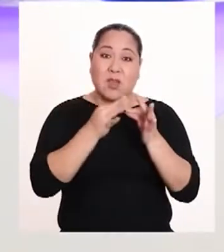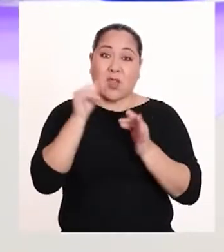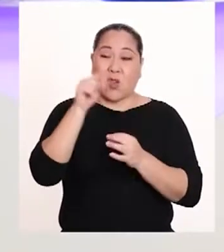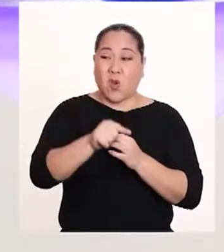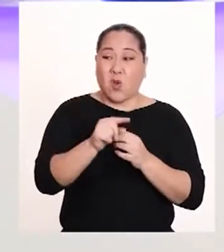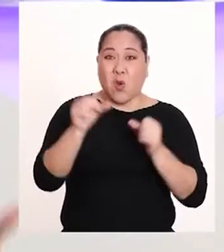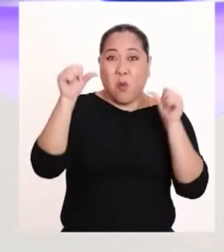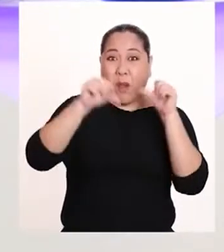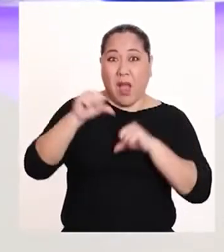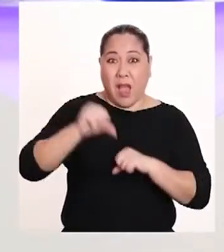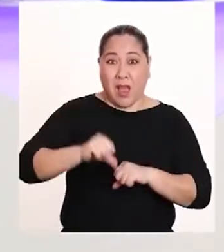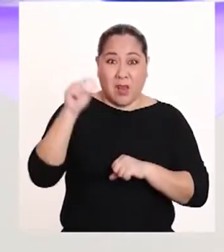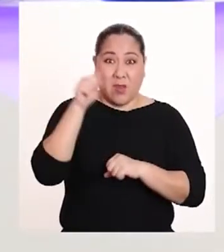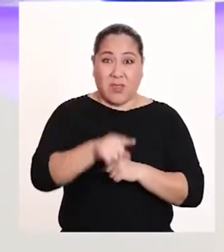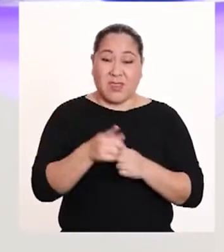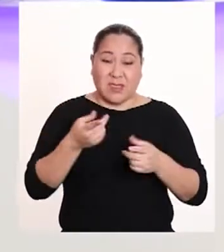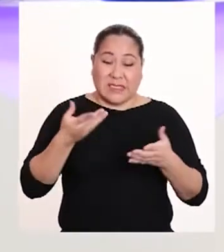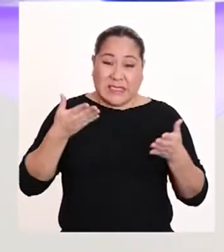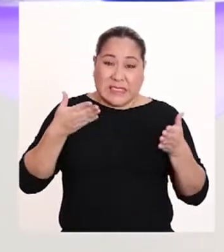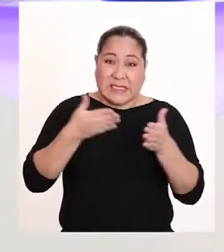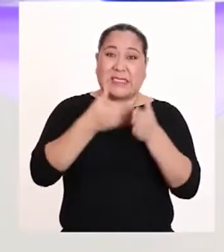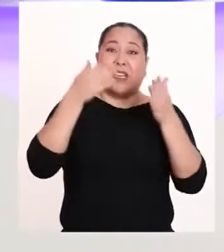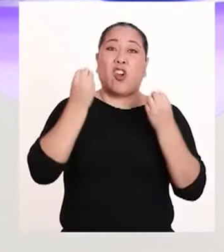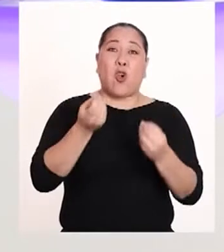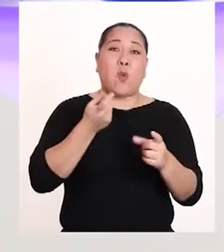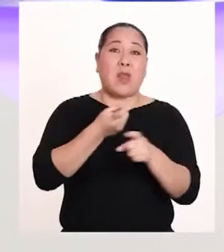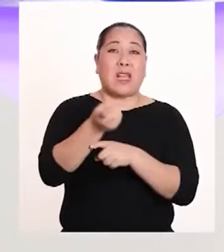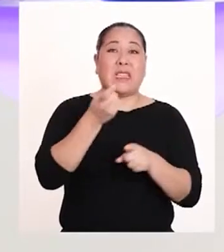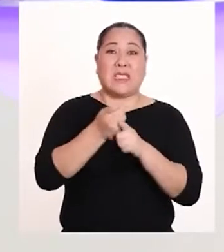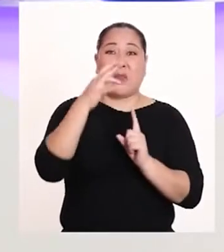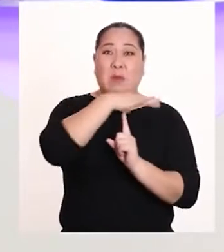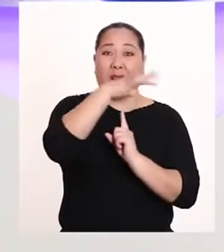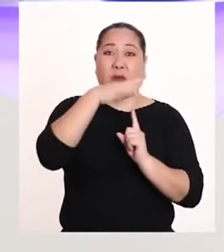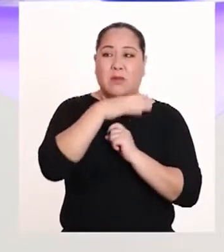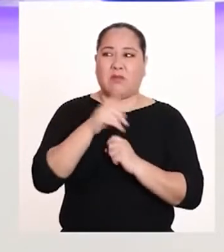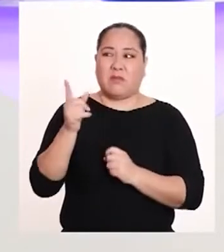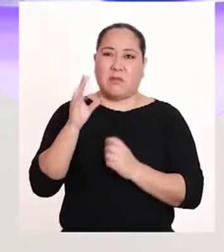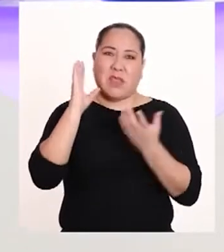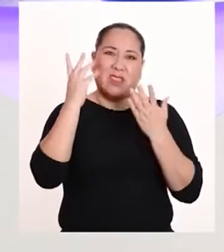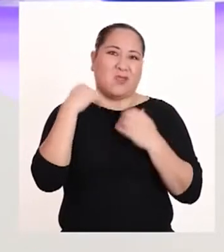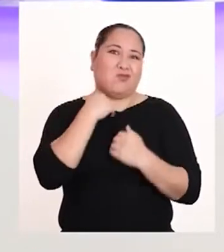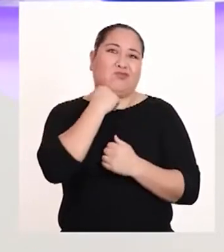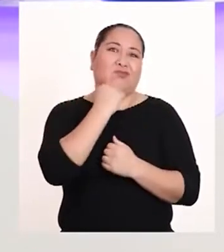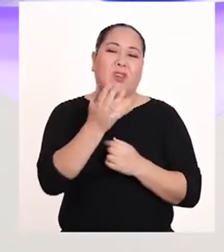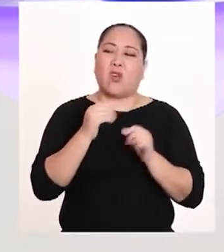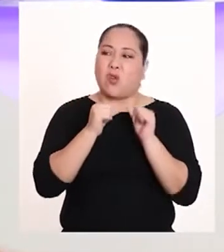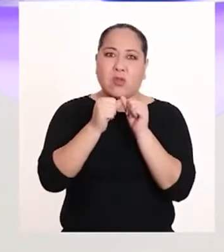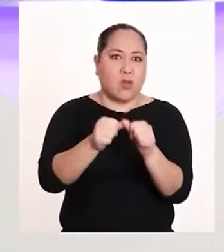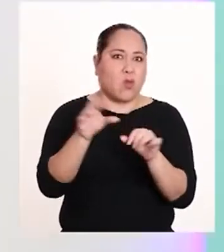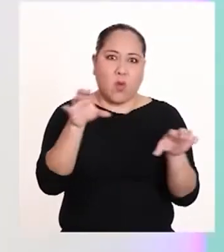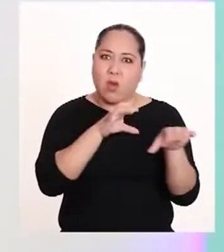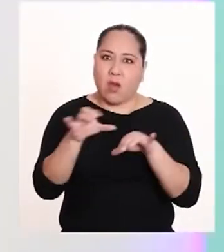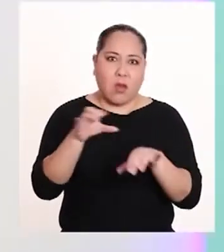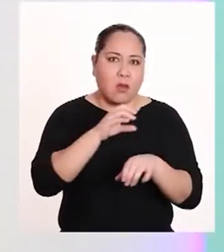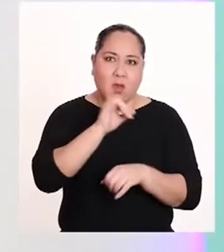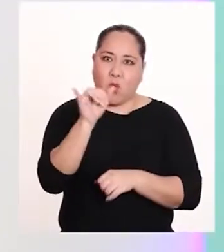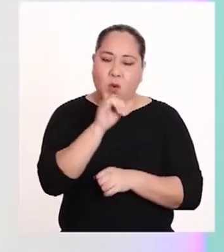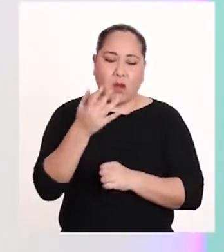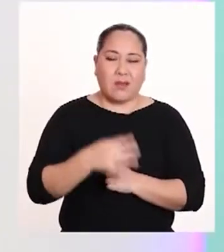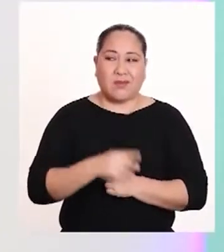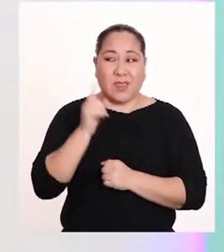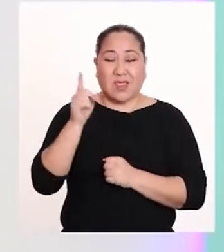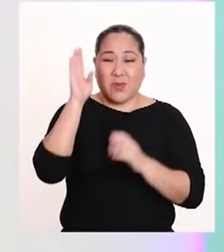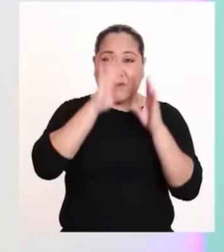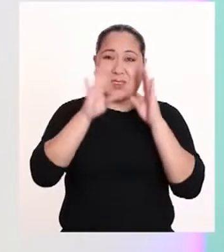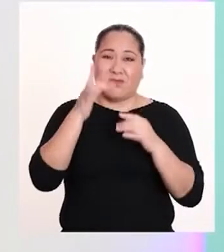lo terrible de las consecuencias y el impacto que sus acciones tienen en el ambiente, pero parece que no le importó porque lo sigue haciendo. Eso, además de